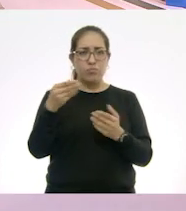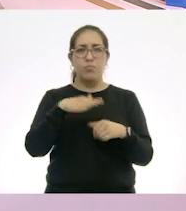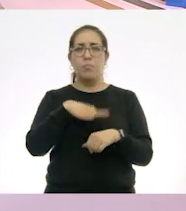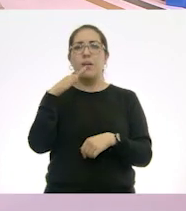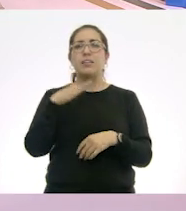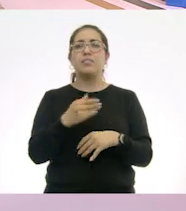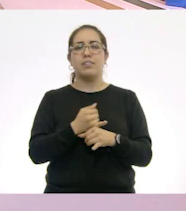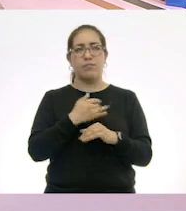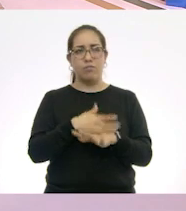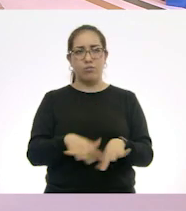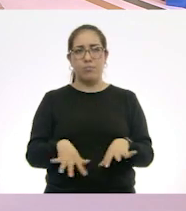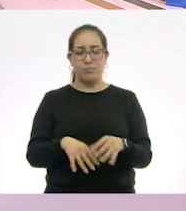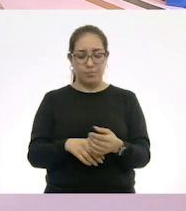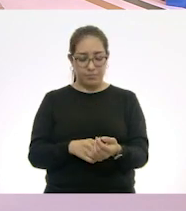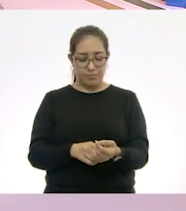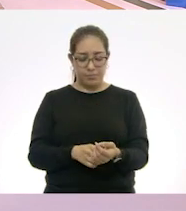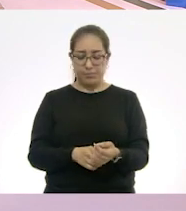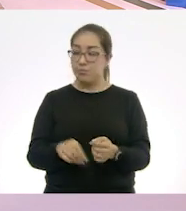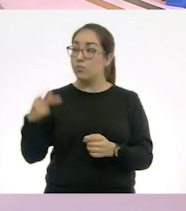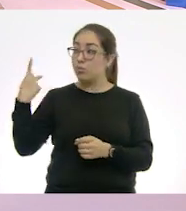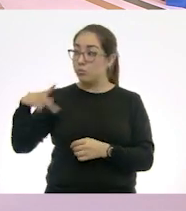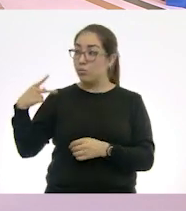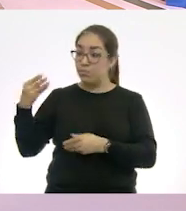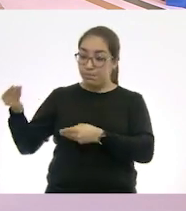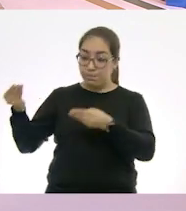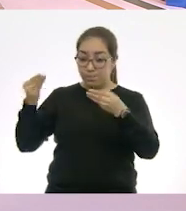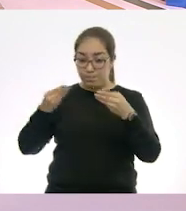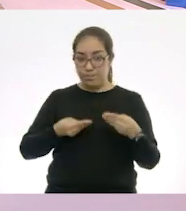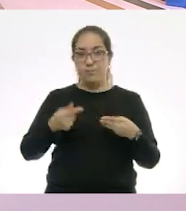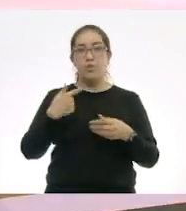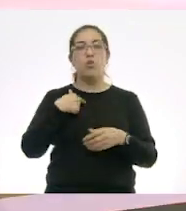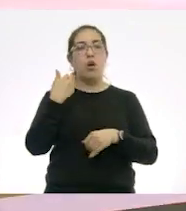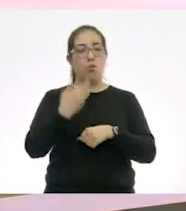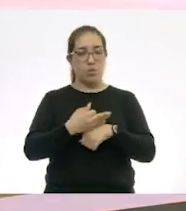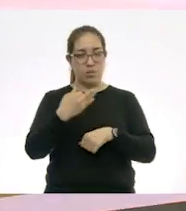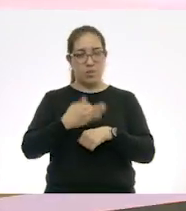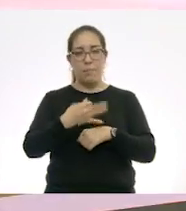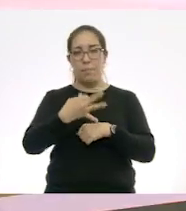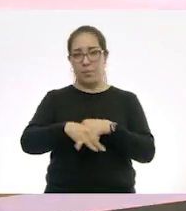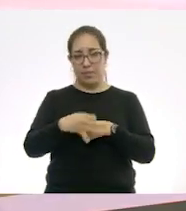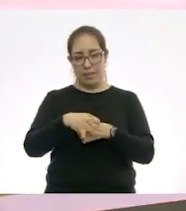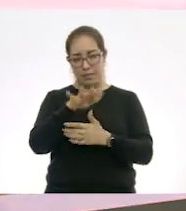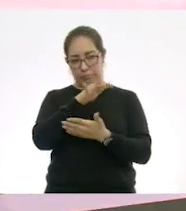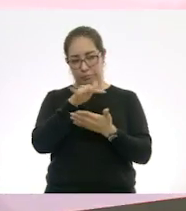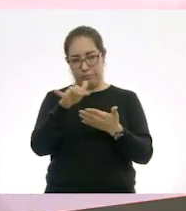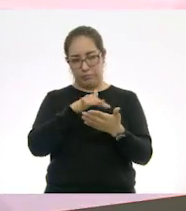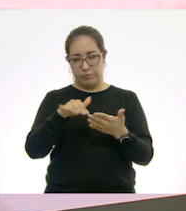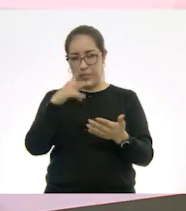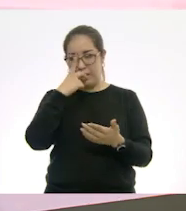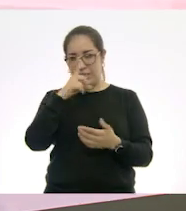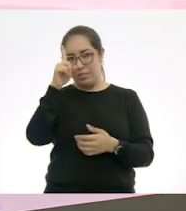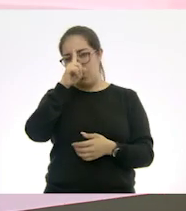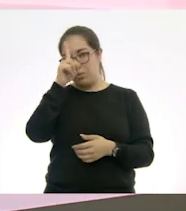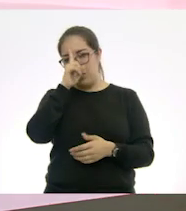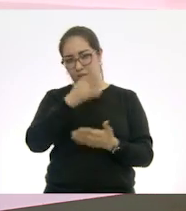faltó hacer tu ficha. Mientras tú haces tu ficha, yo les voy a leer. Muy bien. Dice, recomendaciones generales.